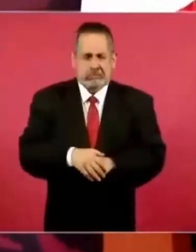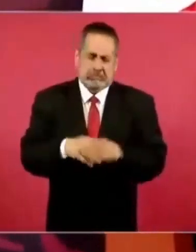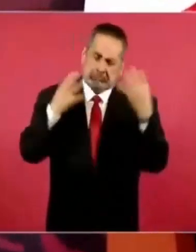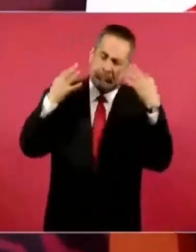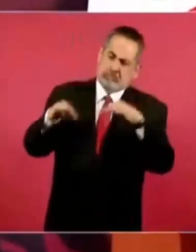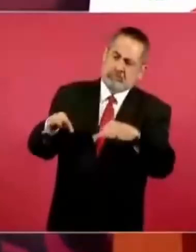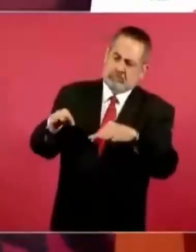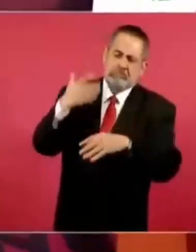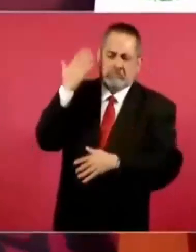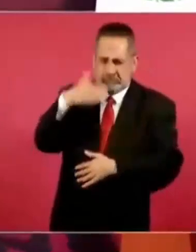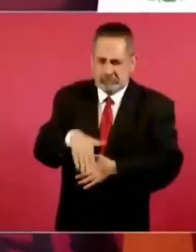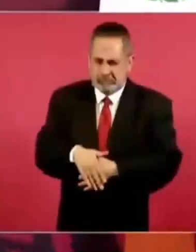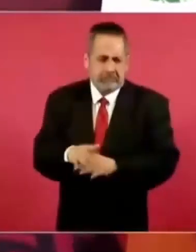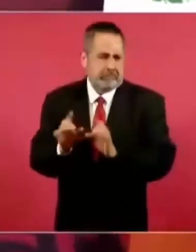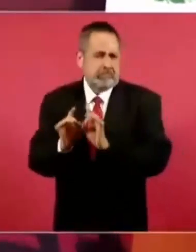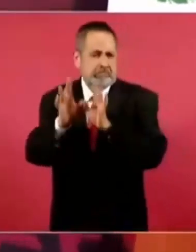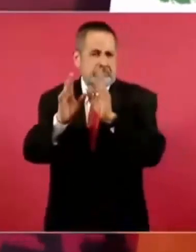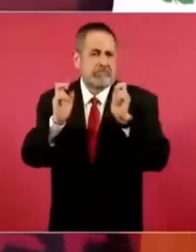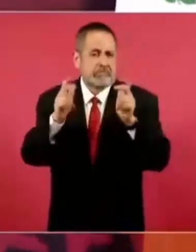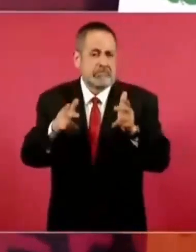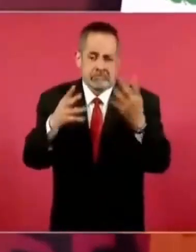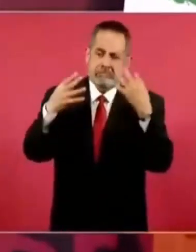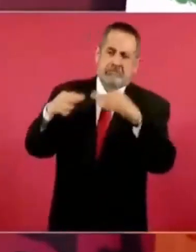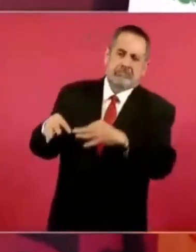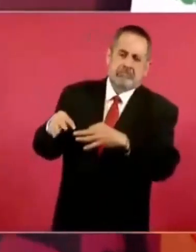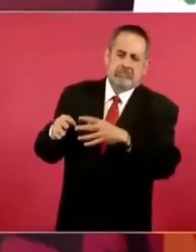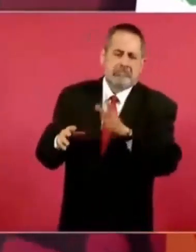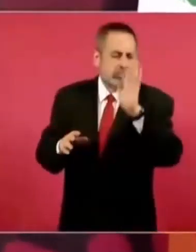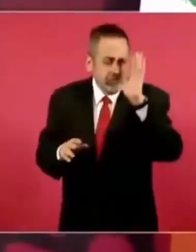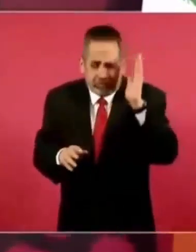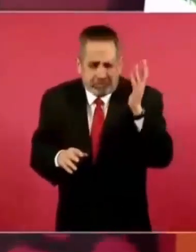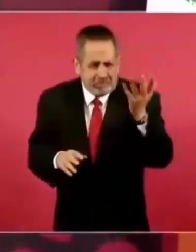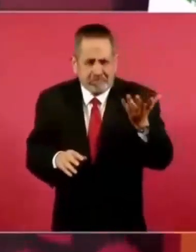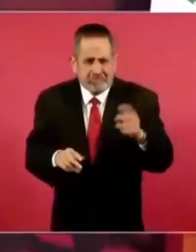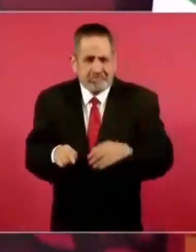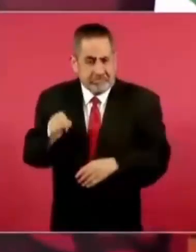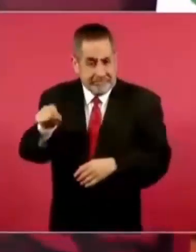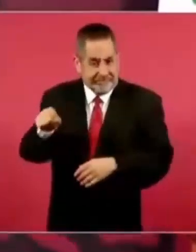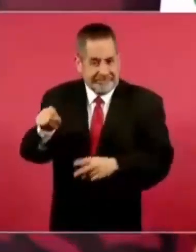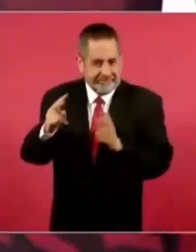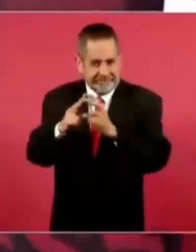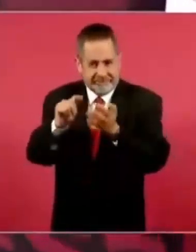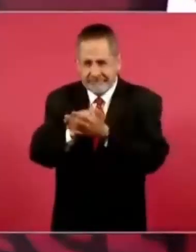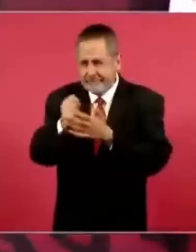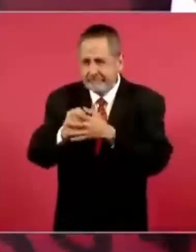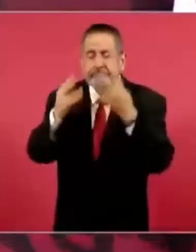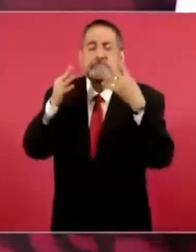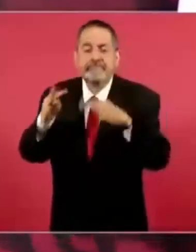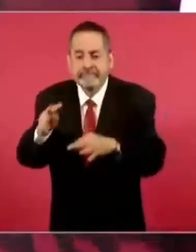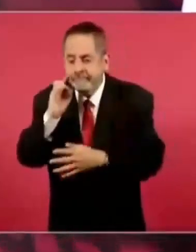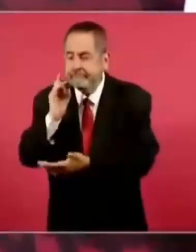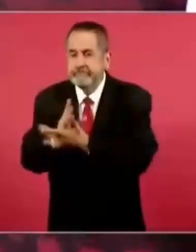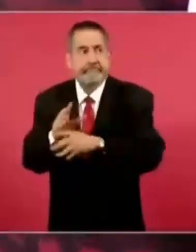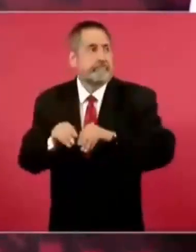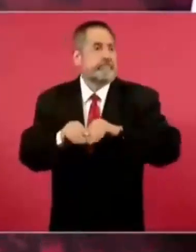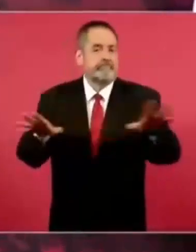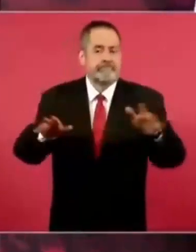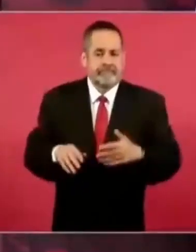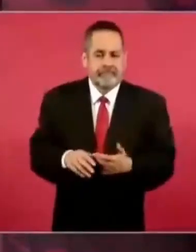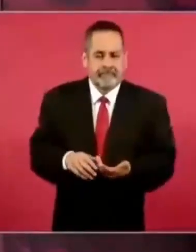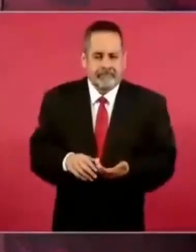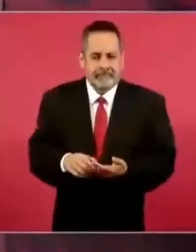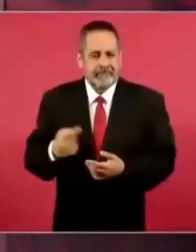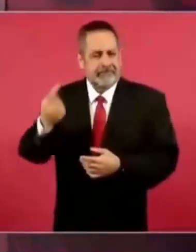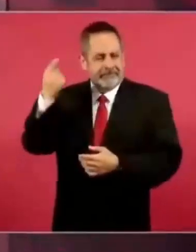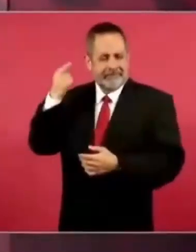si es que se da en Chiapas, de que hay violencia, pero no se denuncia,